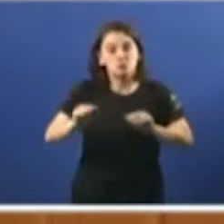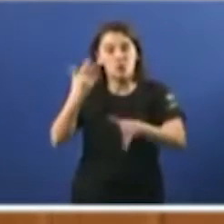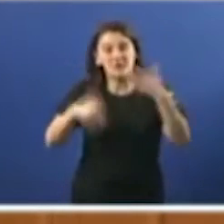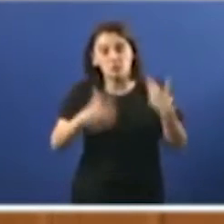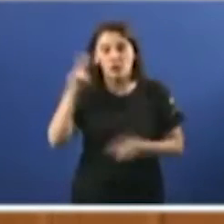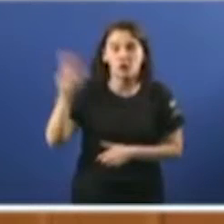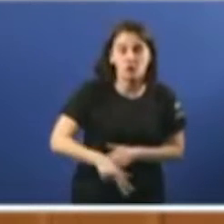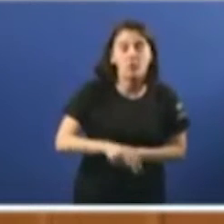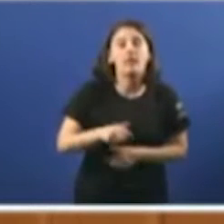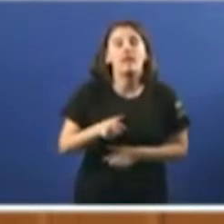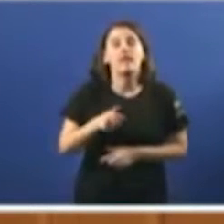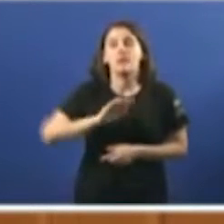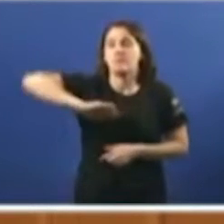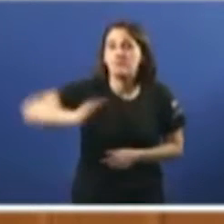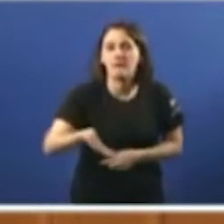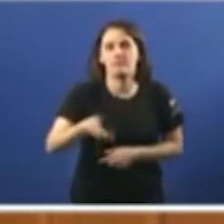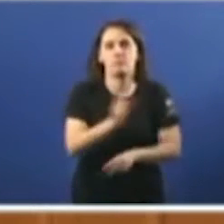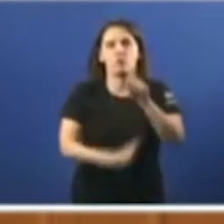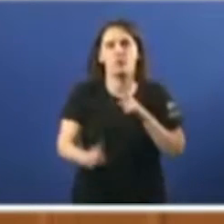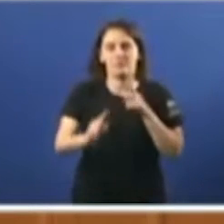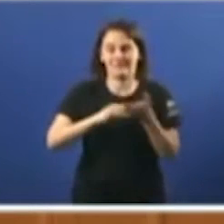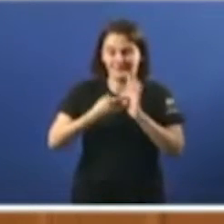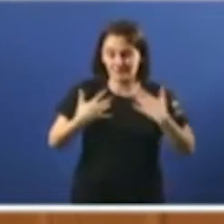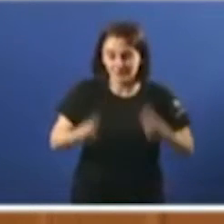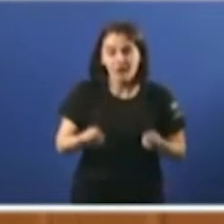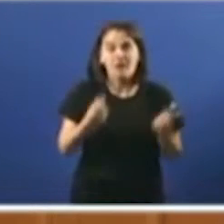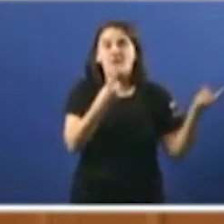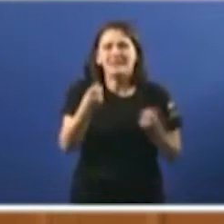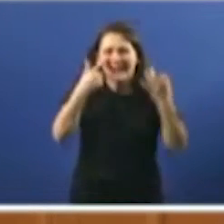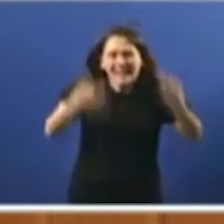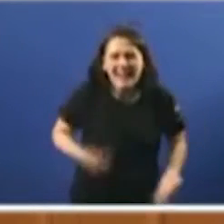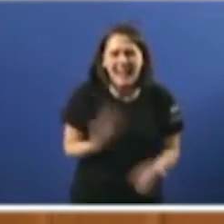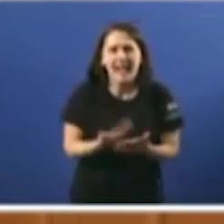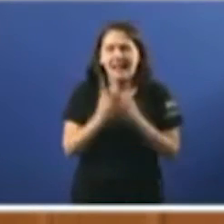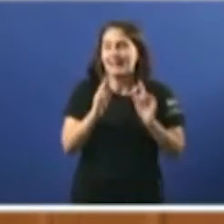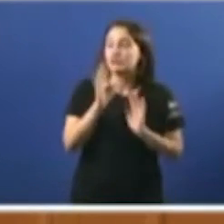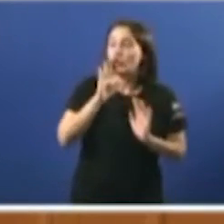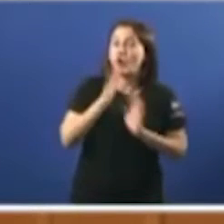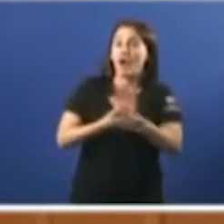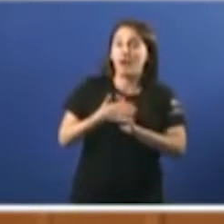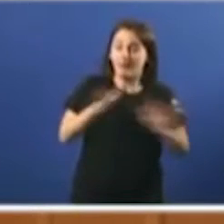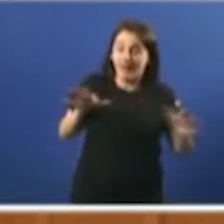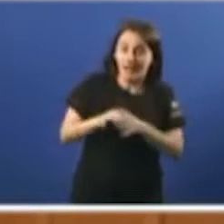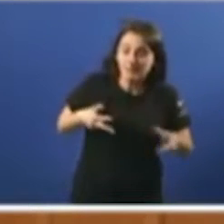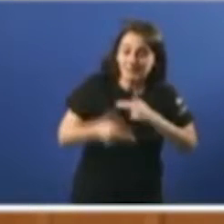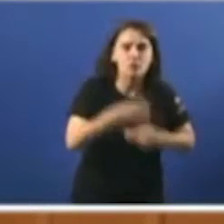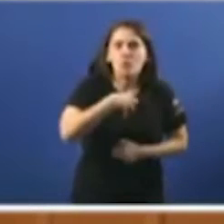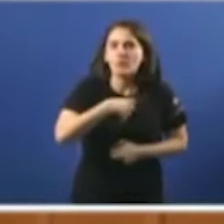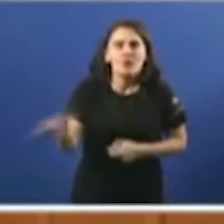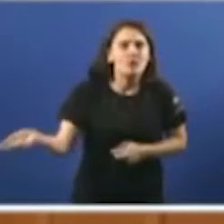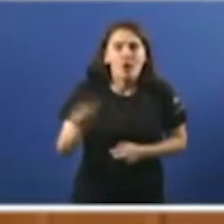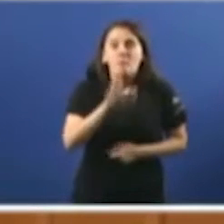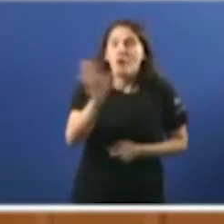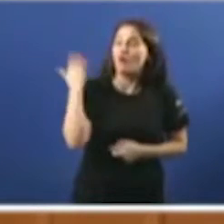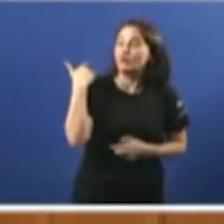decisións teñen provocado problemas no sistema sanitario. Pero falta a verdade cando menciona estas situacións como algo inevitable. porque non, como